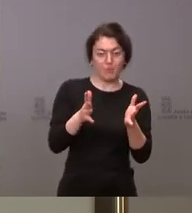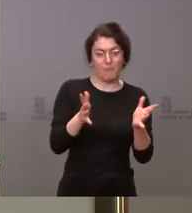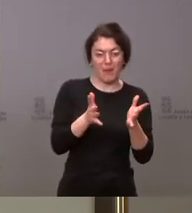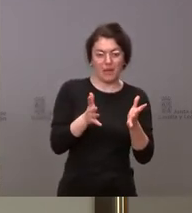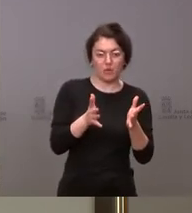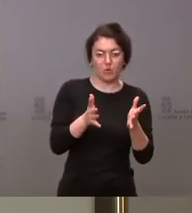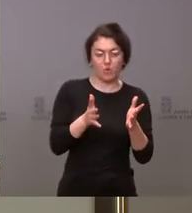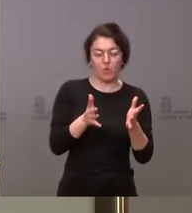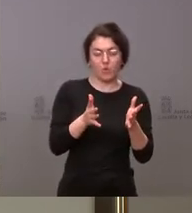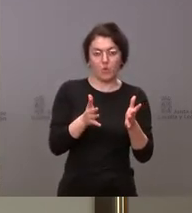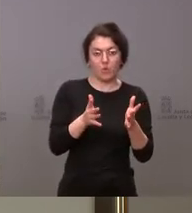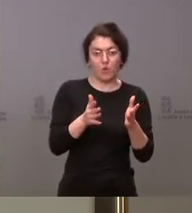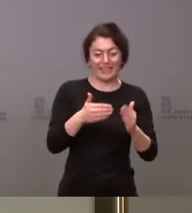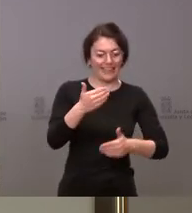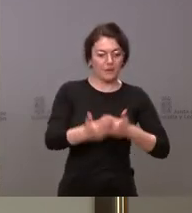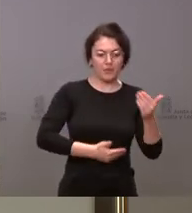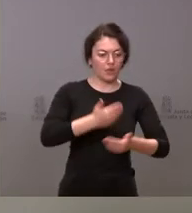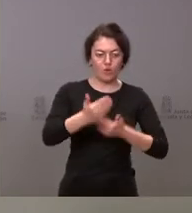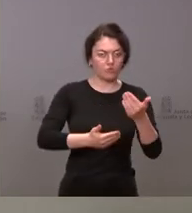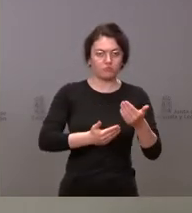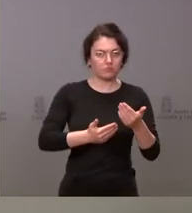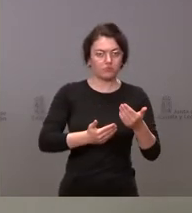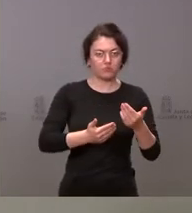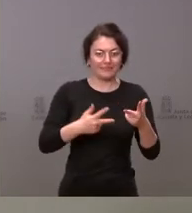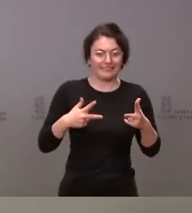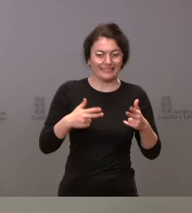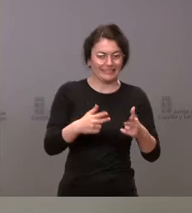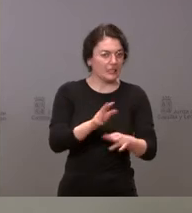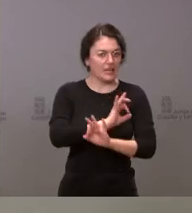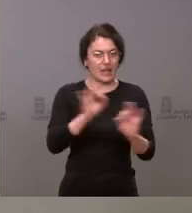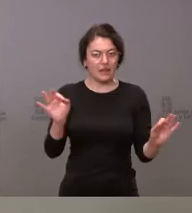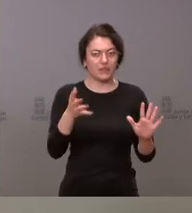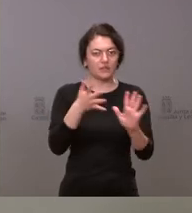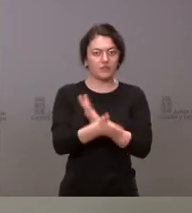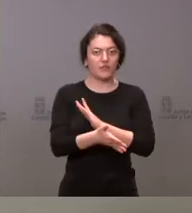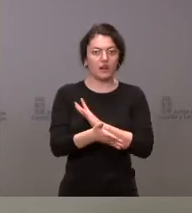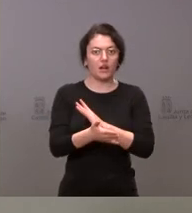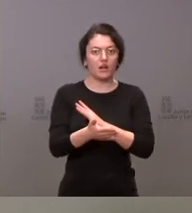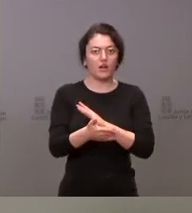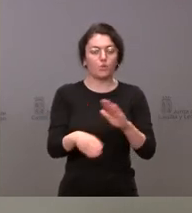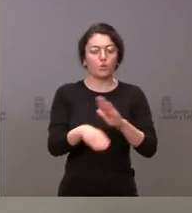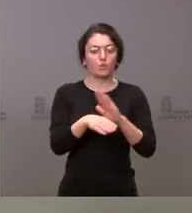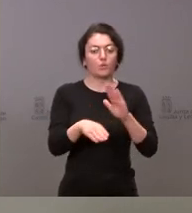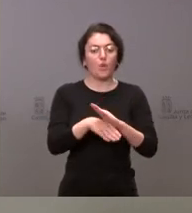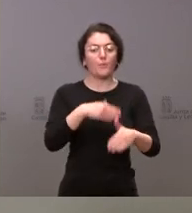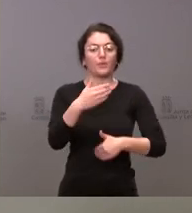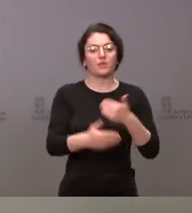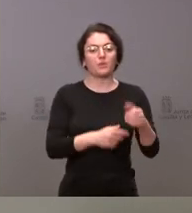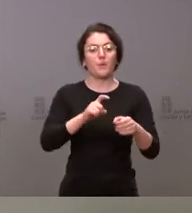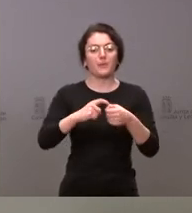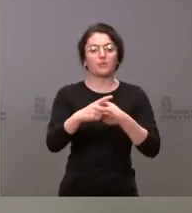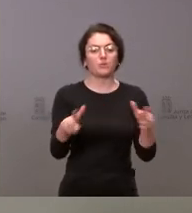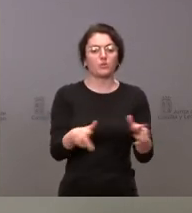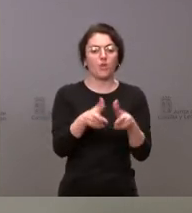no hemos eliminado ninguna tramitación y, por tanto, estamos con el procedimiento de participación social y de abrir la oportunidad para que el